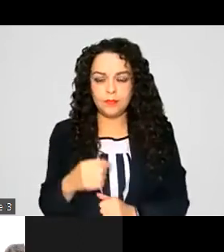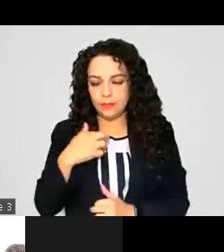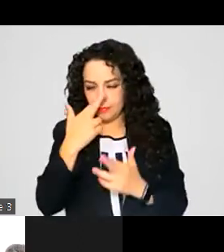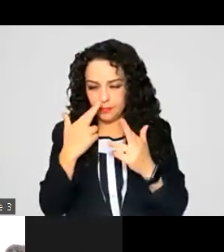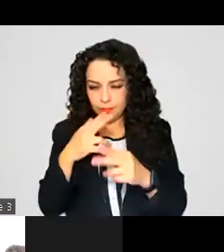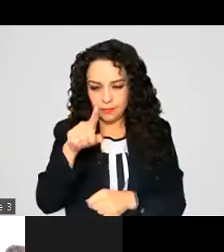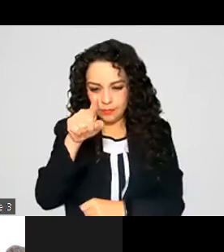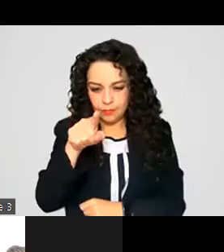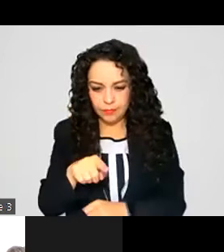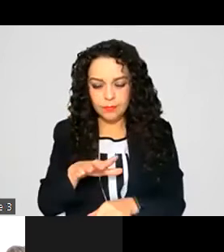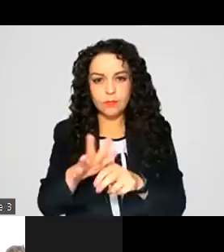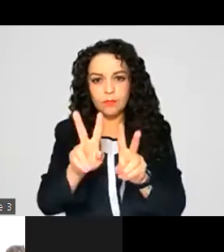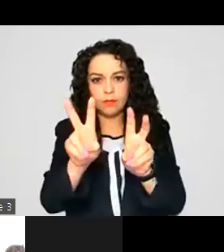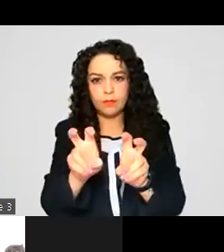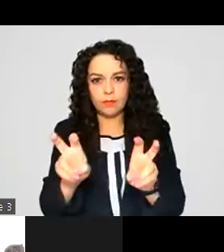Voy, voy, voy.